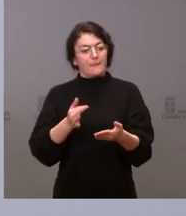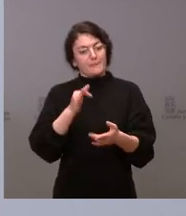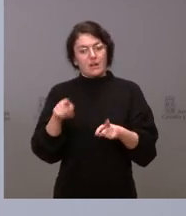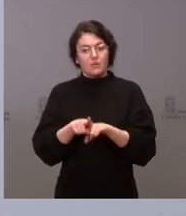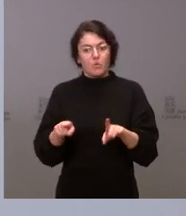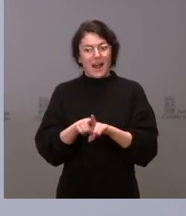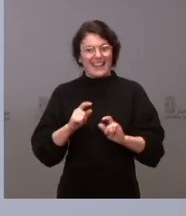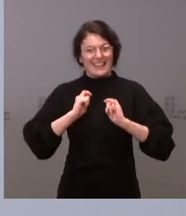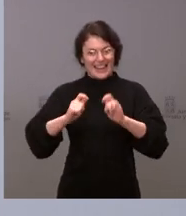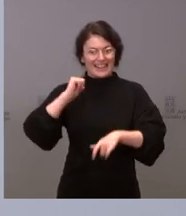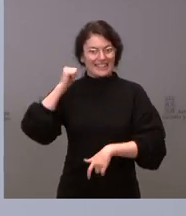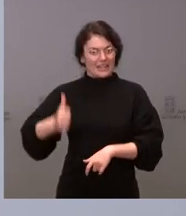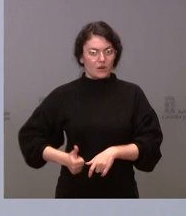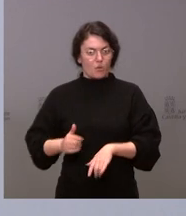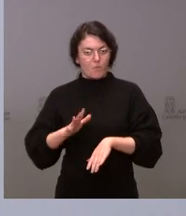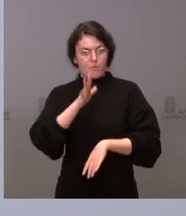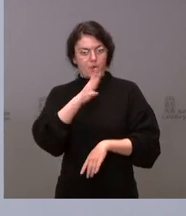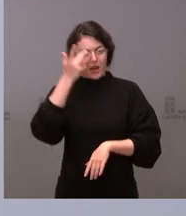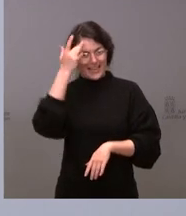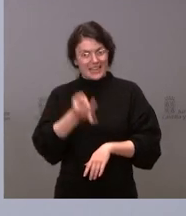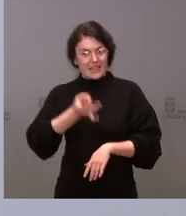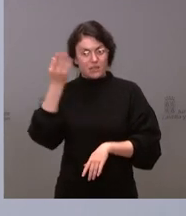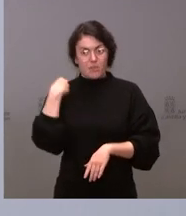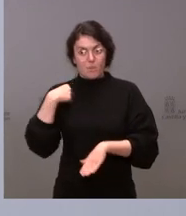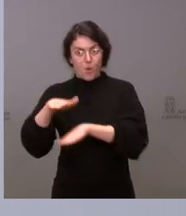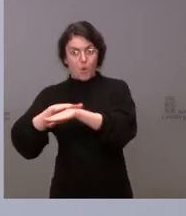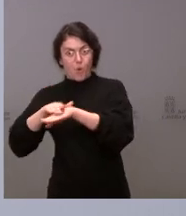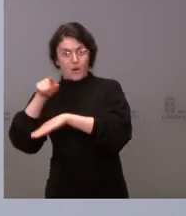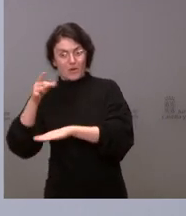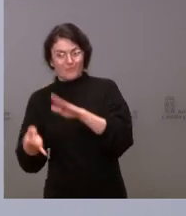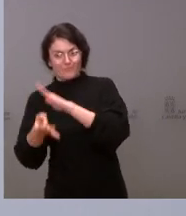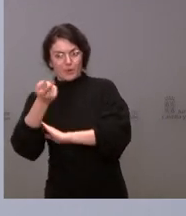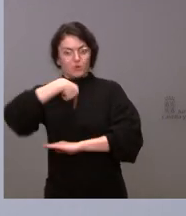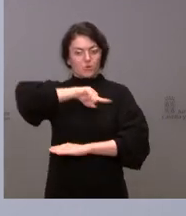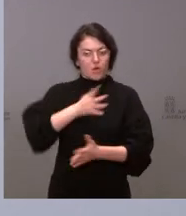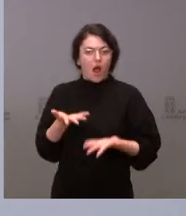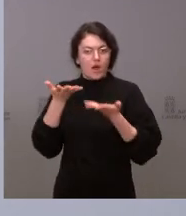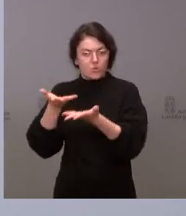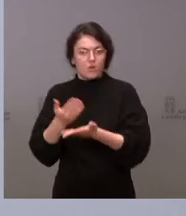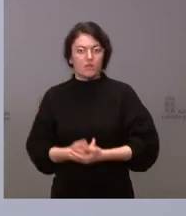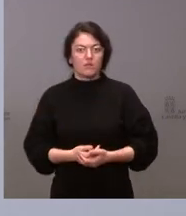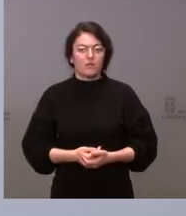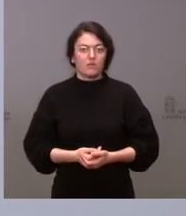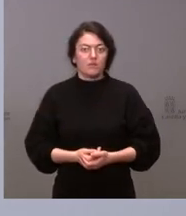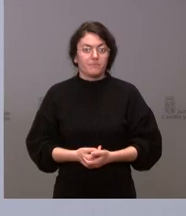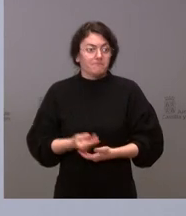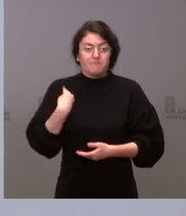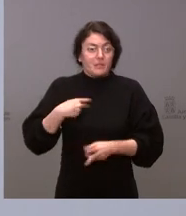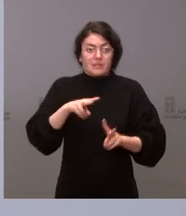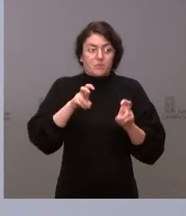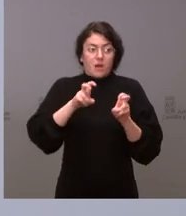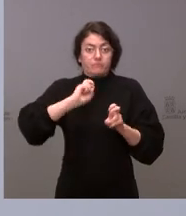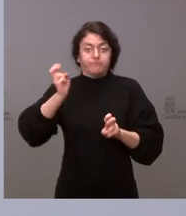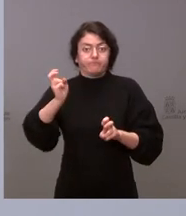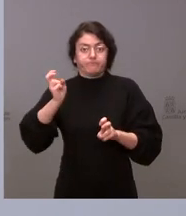enriquecer las iniciativas que haga el Gobierno de España. Cualquier otra cuestión y comparación entiendo